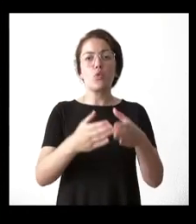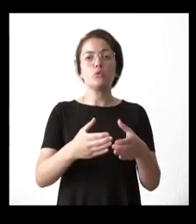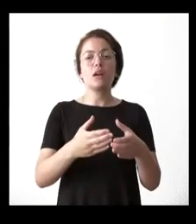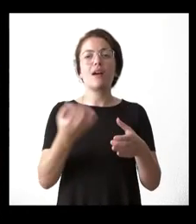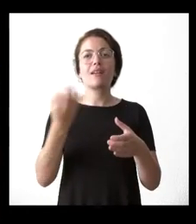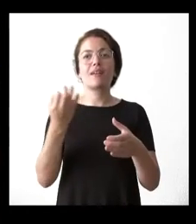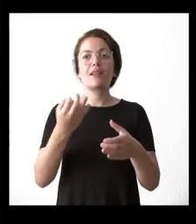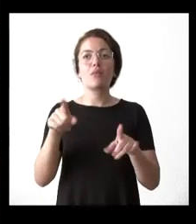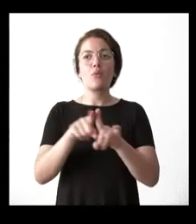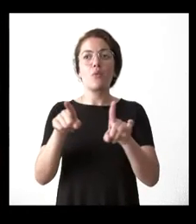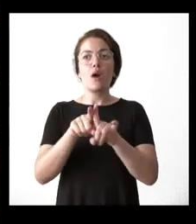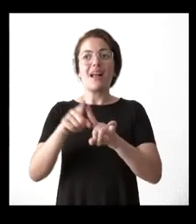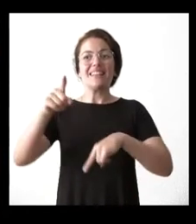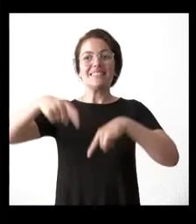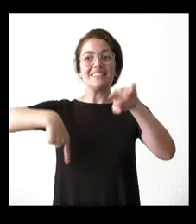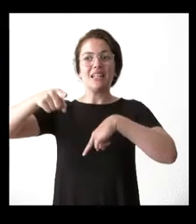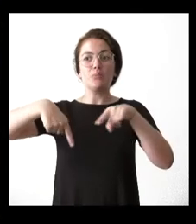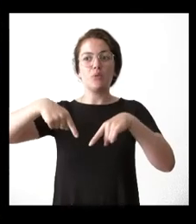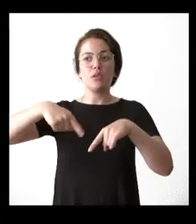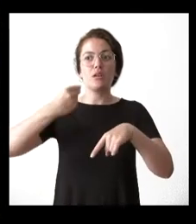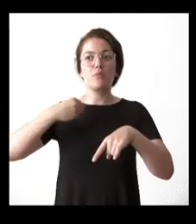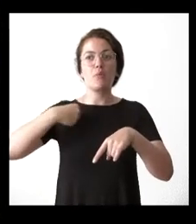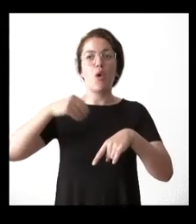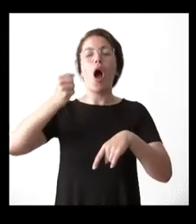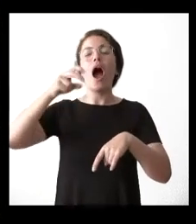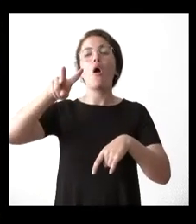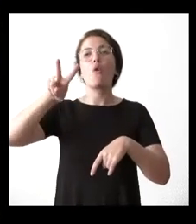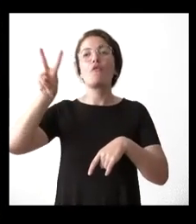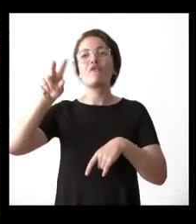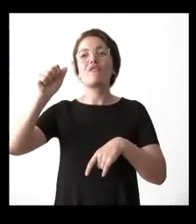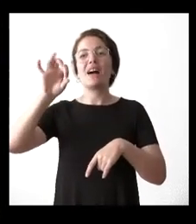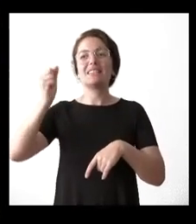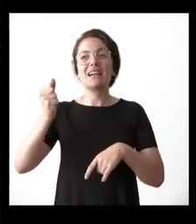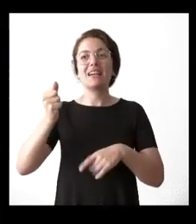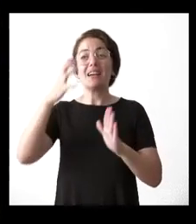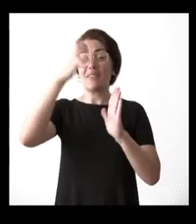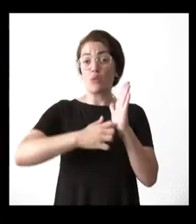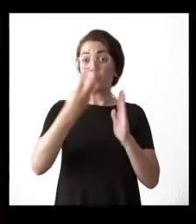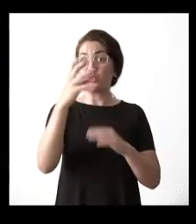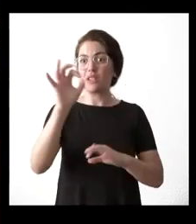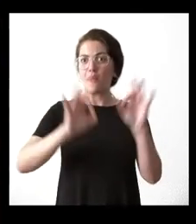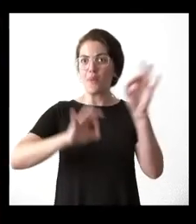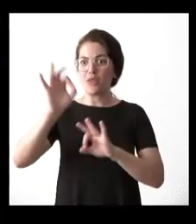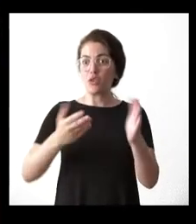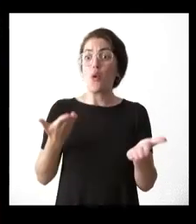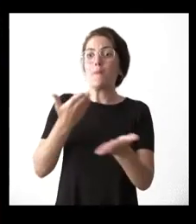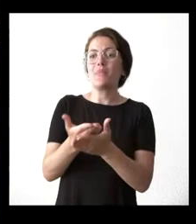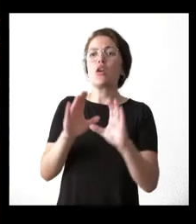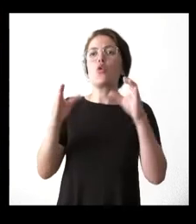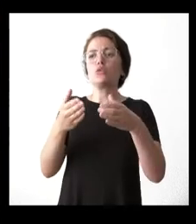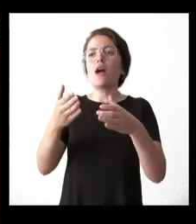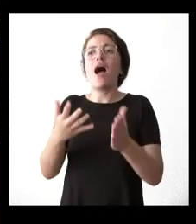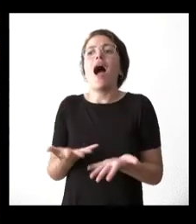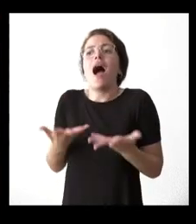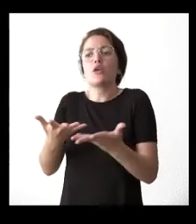urbano de Auvasa ellos han planteado una bonificación del 30% y piden que la Junta contribuya para